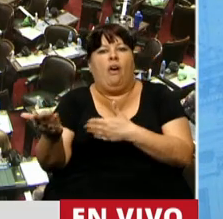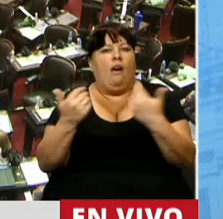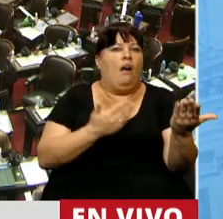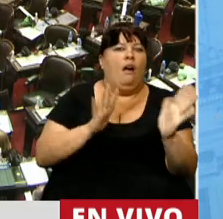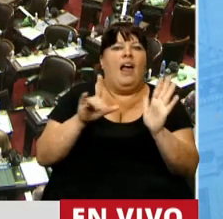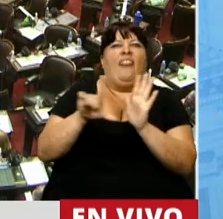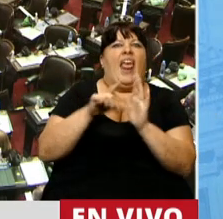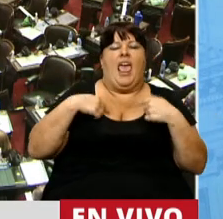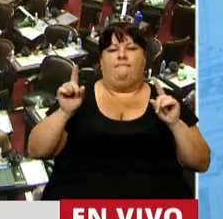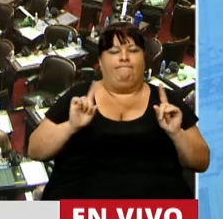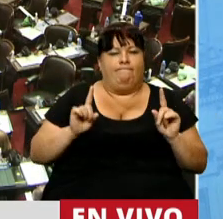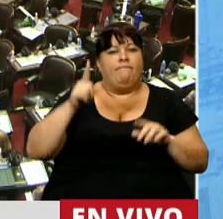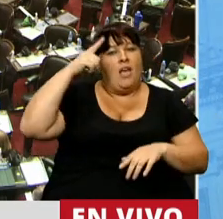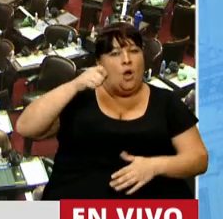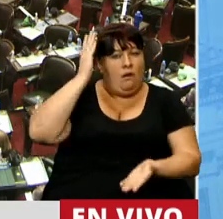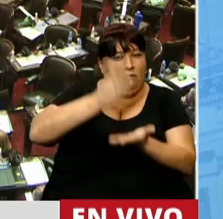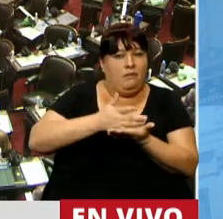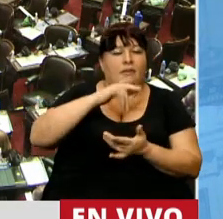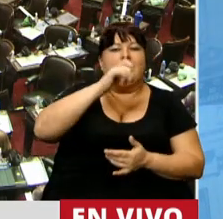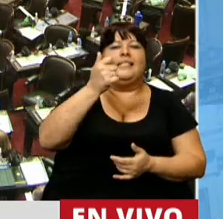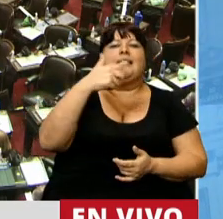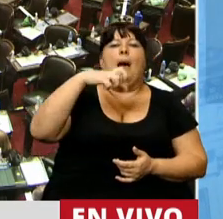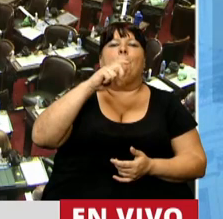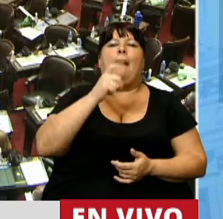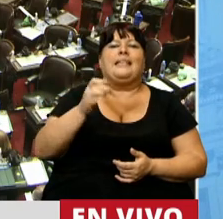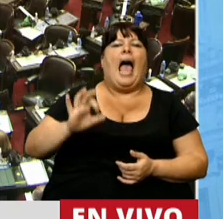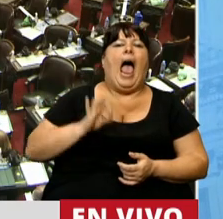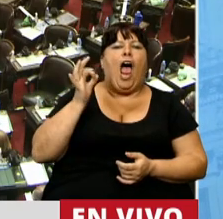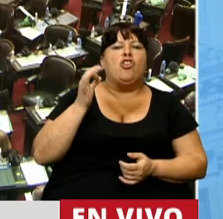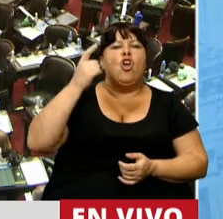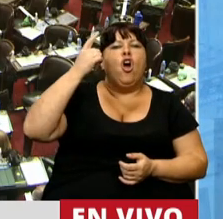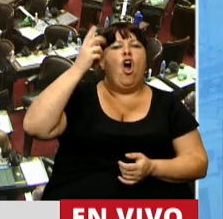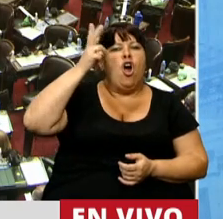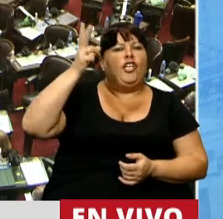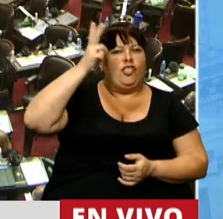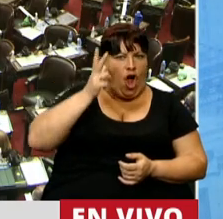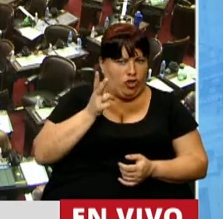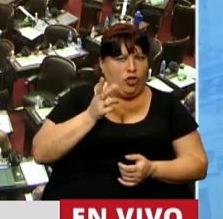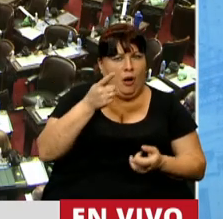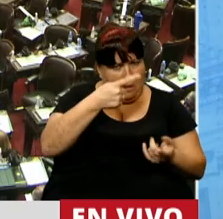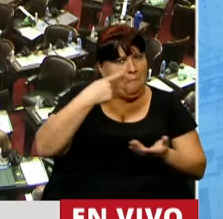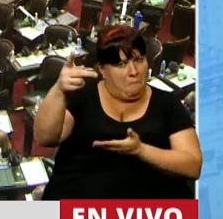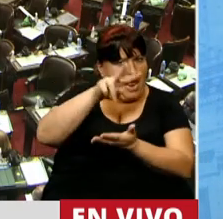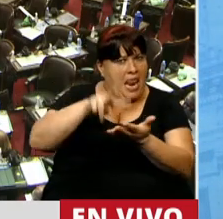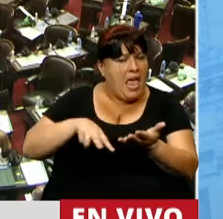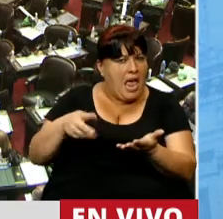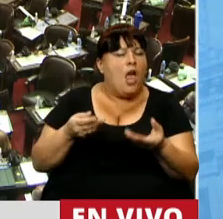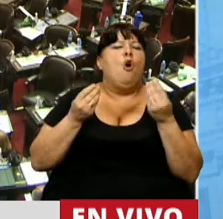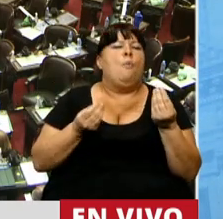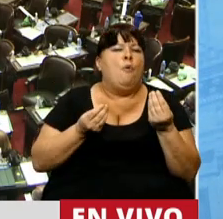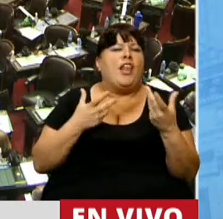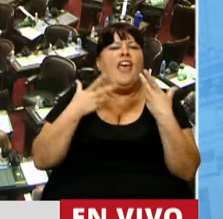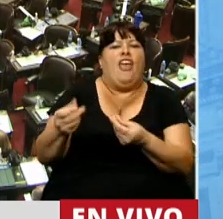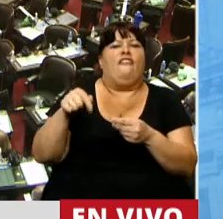legislativas. El fallo de Rolón Zapata-Víctor Francisco es del año 88. Los invito a lo vayan a ver. ¿Por qué